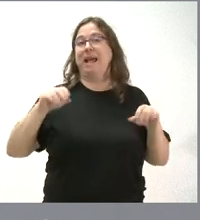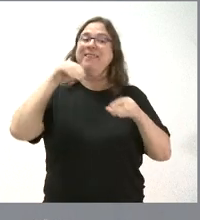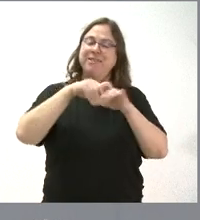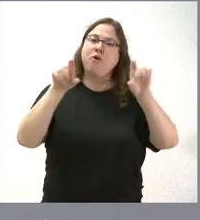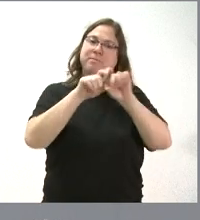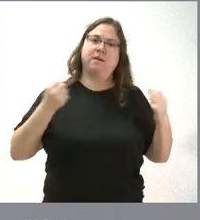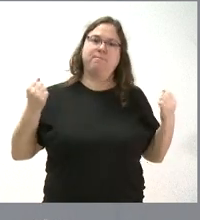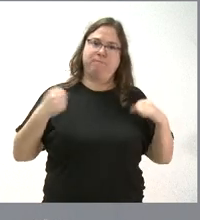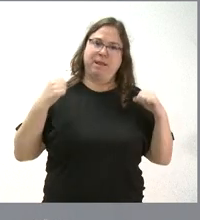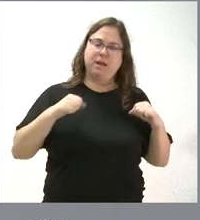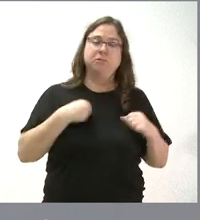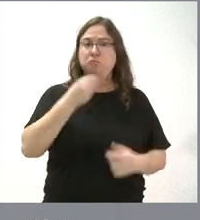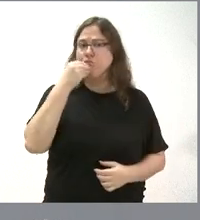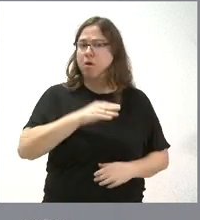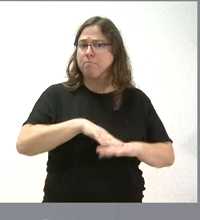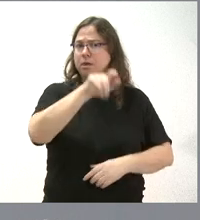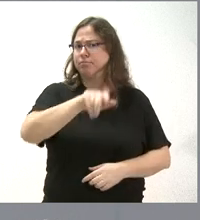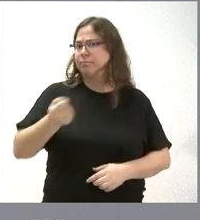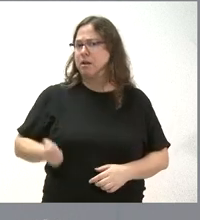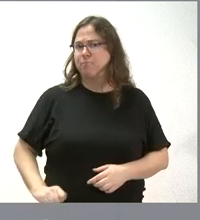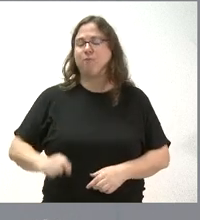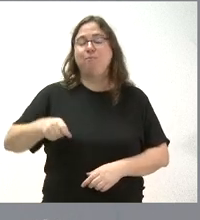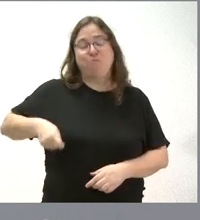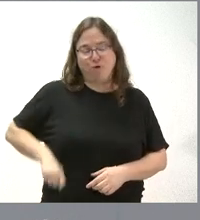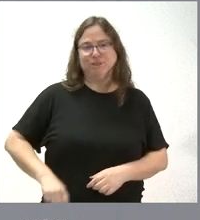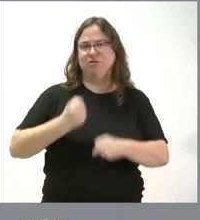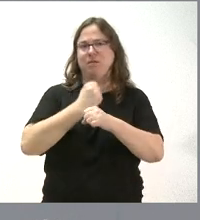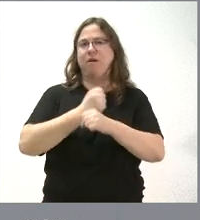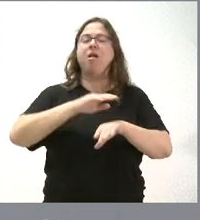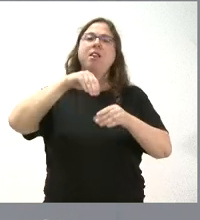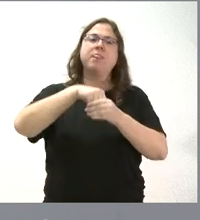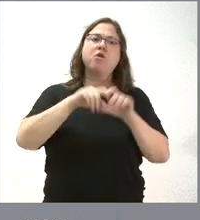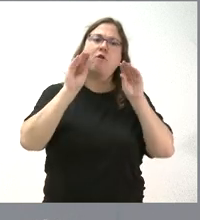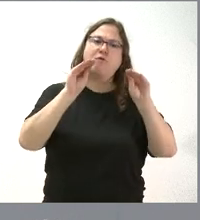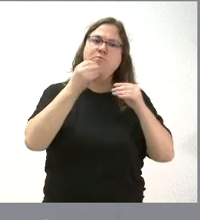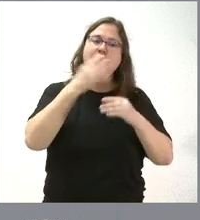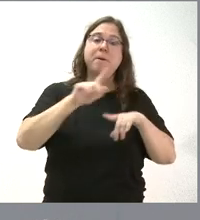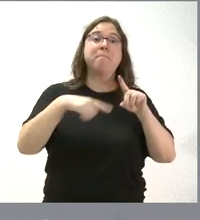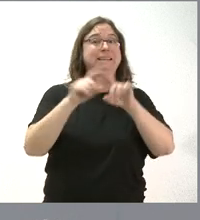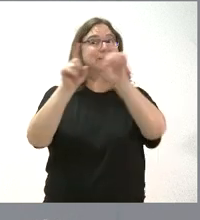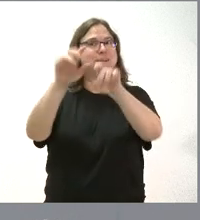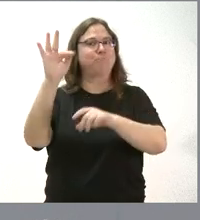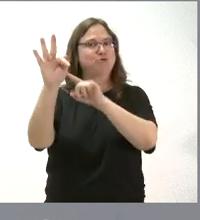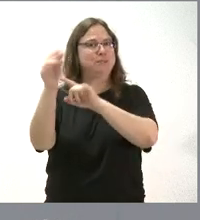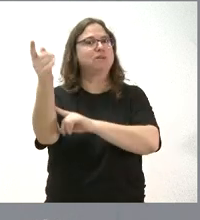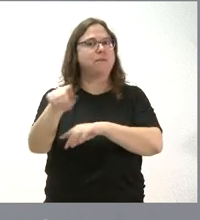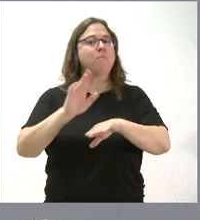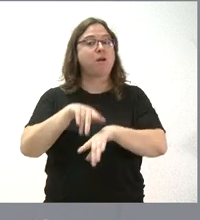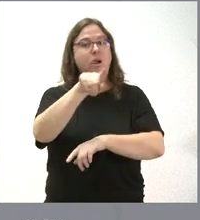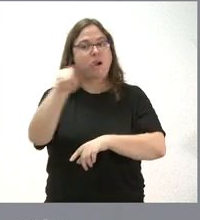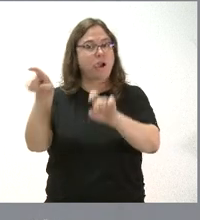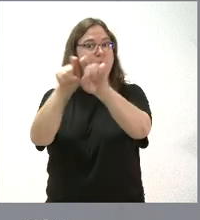empresas. Esto va a ser muy bueno para los trabajadores, que tienen una formación dentro de las empresas, pero va a ser muy bueno para las empresas que van a tener